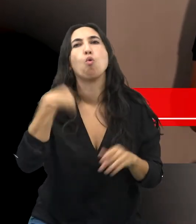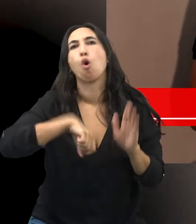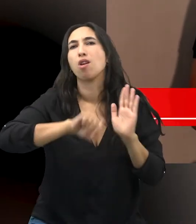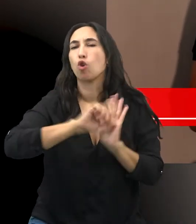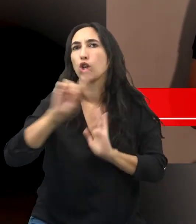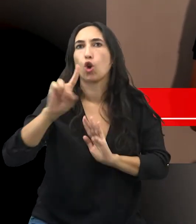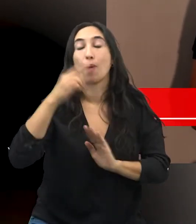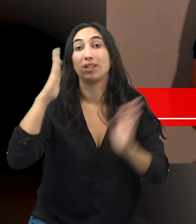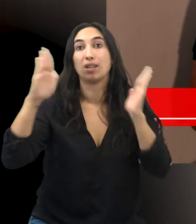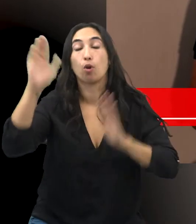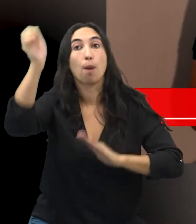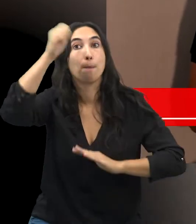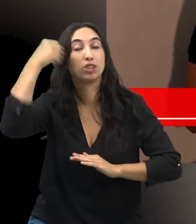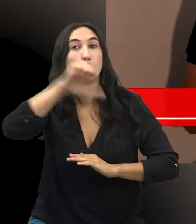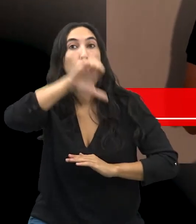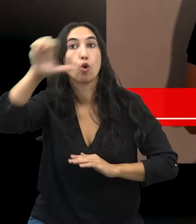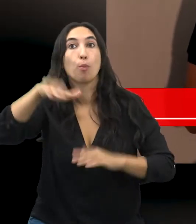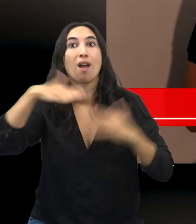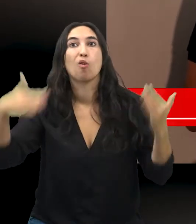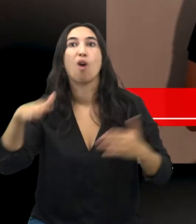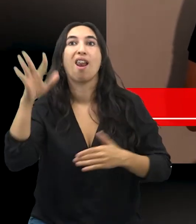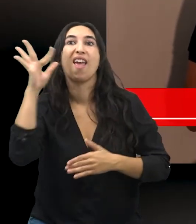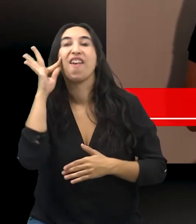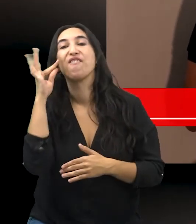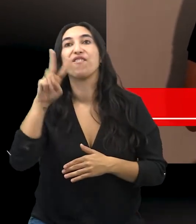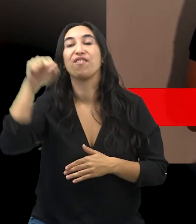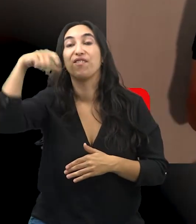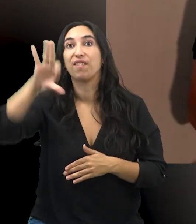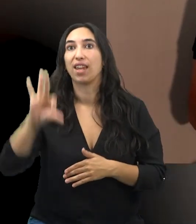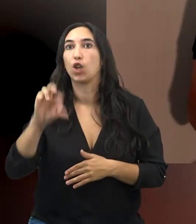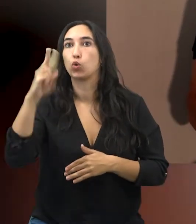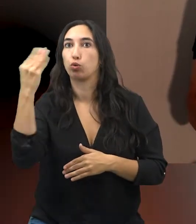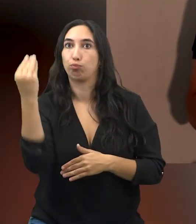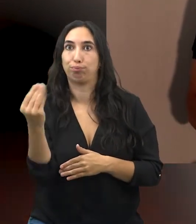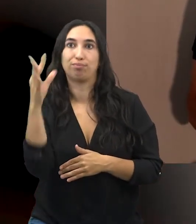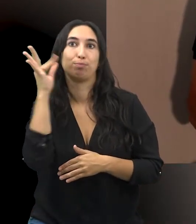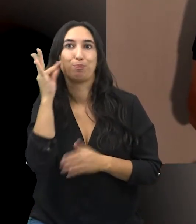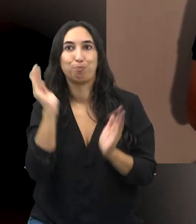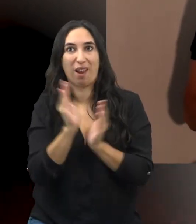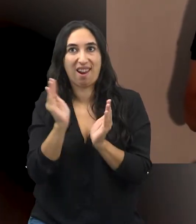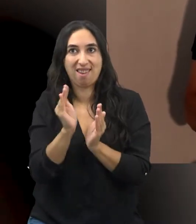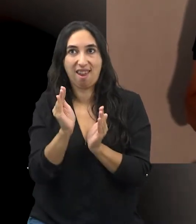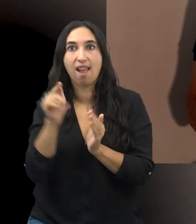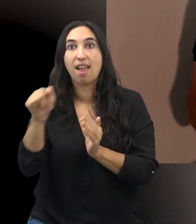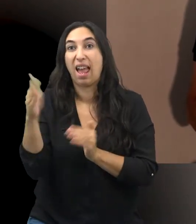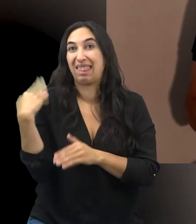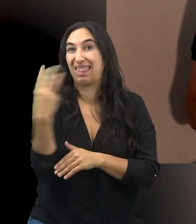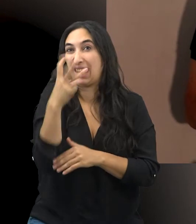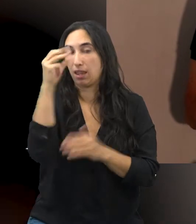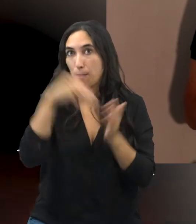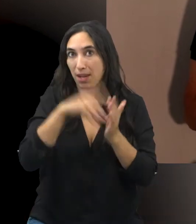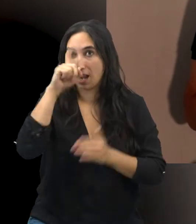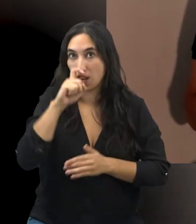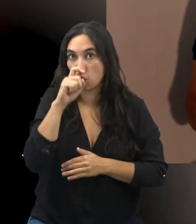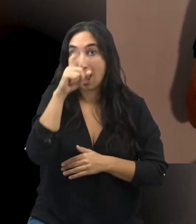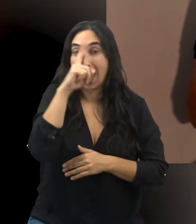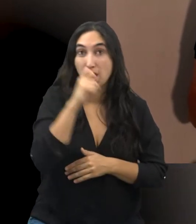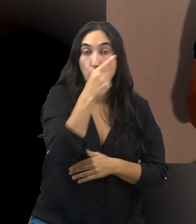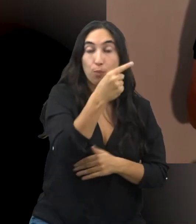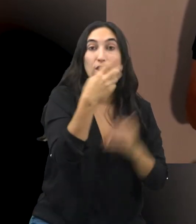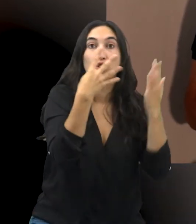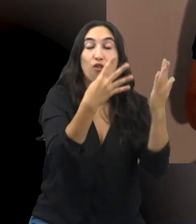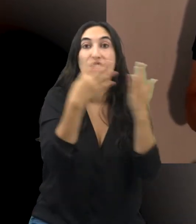los más icónicos de toda la prehistoria europea es la famosa Venus de Villendorf, una pequeña estatuilla femenina de hace unos 30.000 años que se encontró en